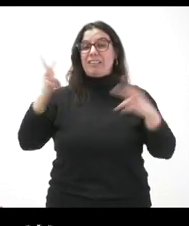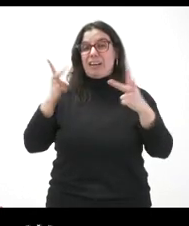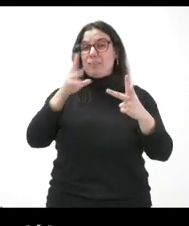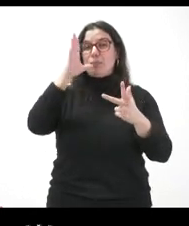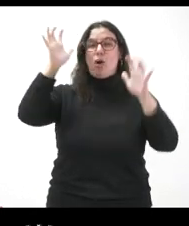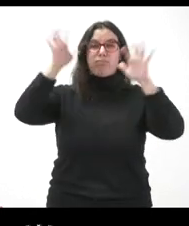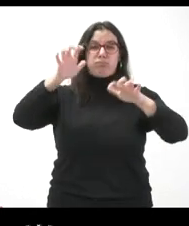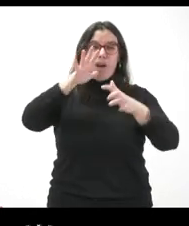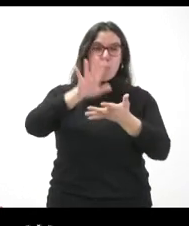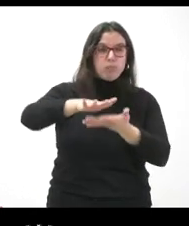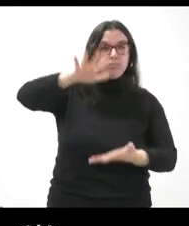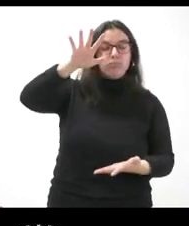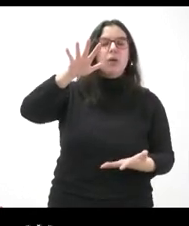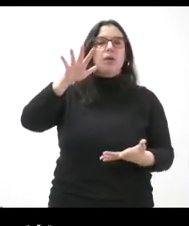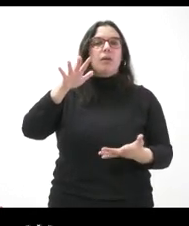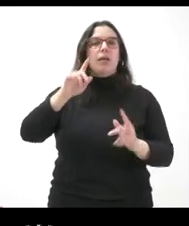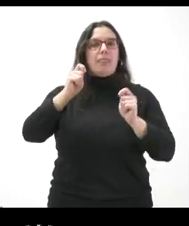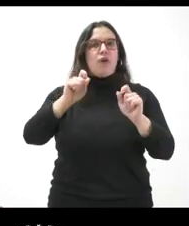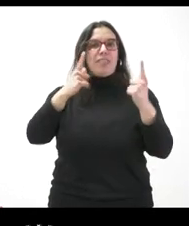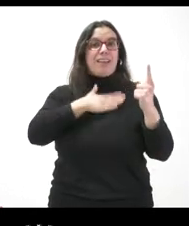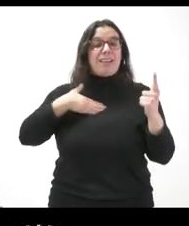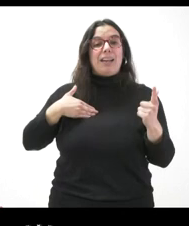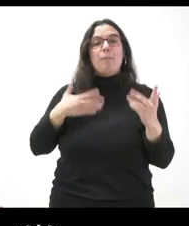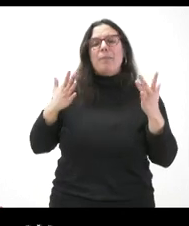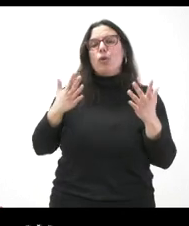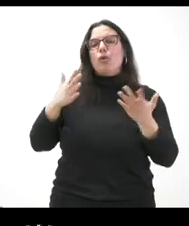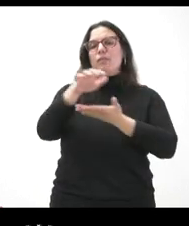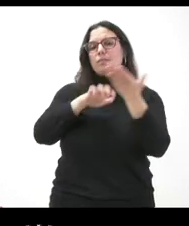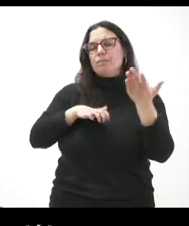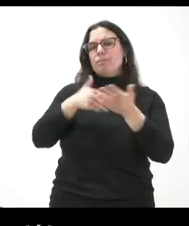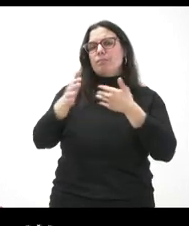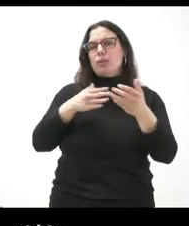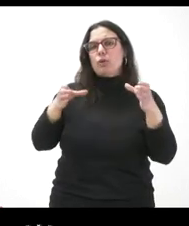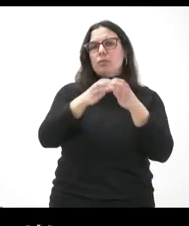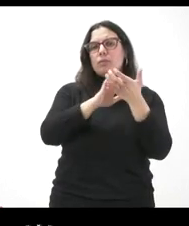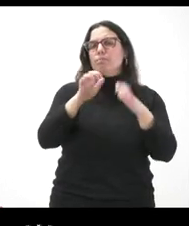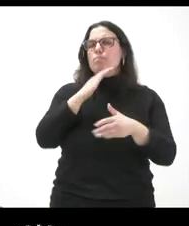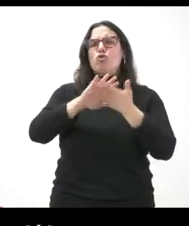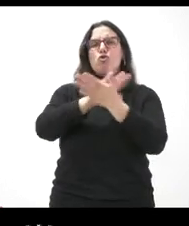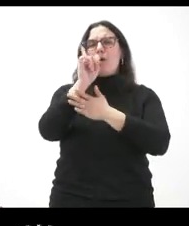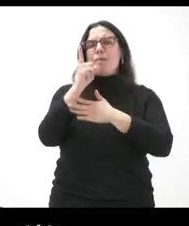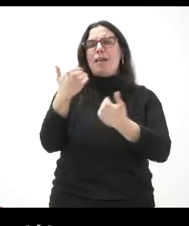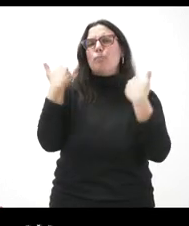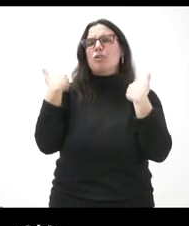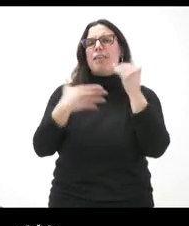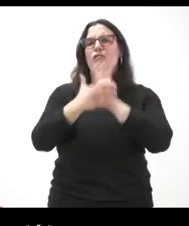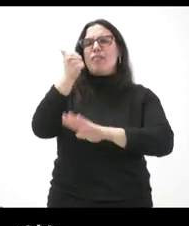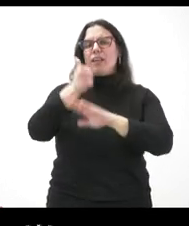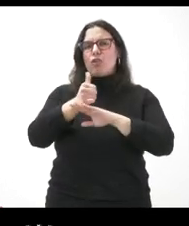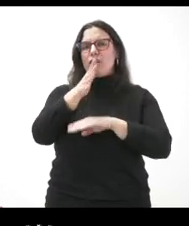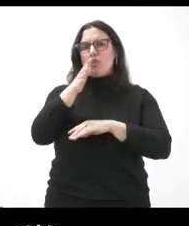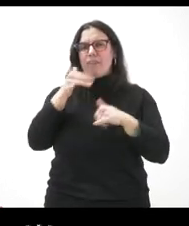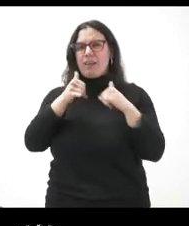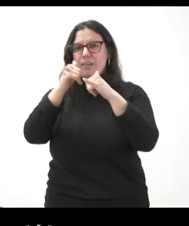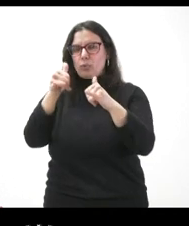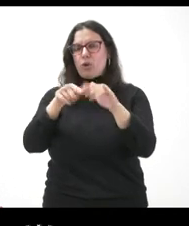en la comunicación de la Junta no mencionan expresamente la gestión de la Confederación Hidrográfica del Duero. Sin embargo, el consejero de